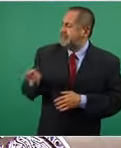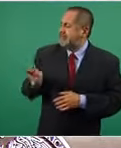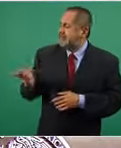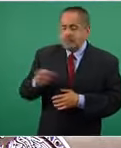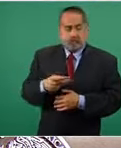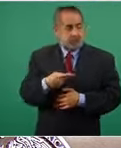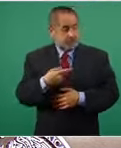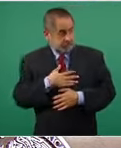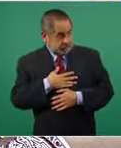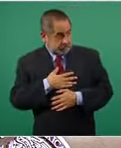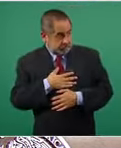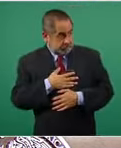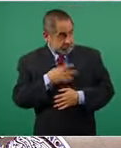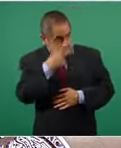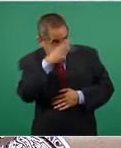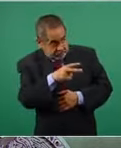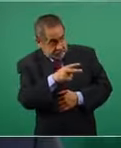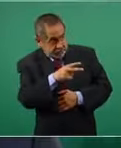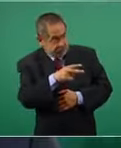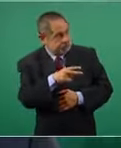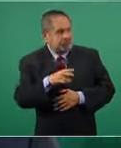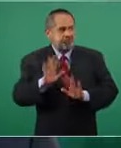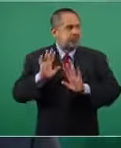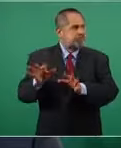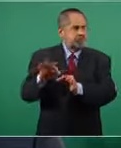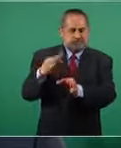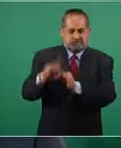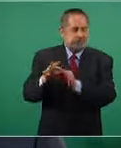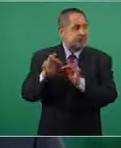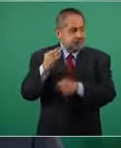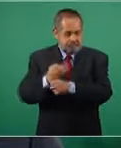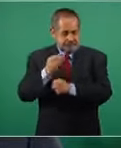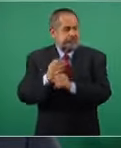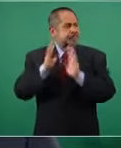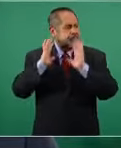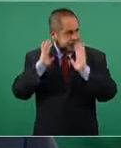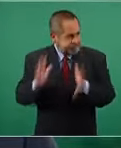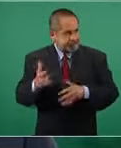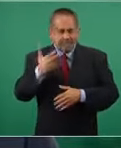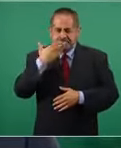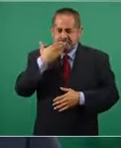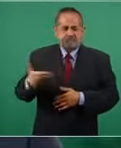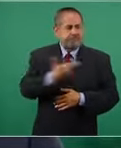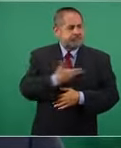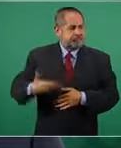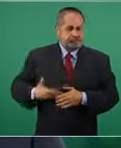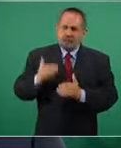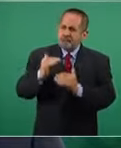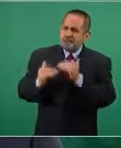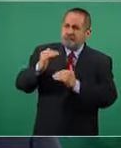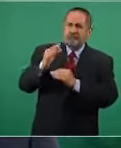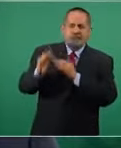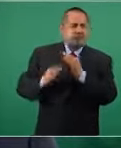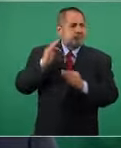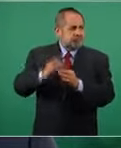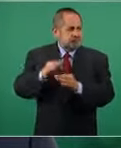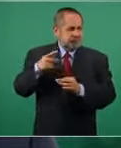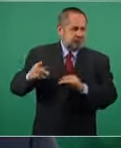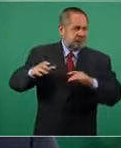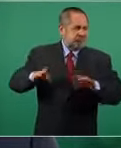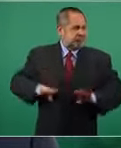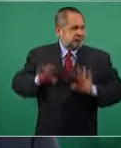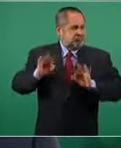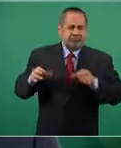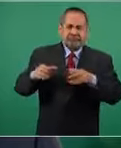le dije definitivamente, por fin México tiene un presidente como merecen los mexicanos. Por primera vez